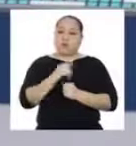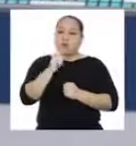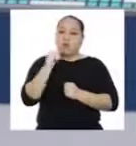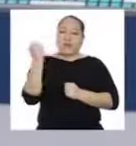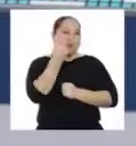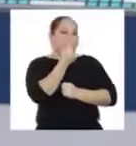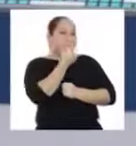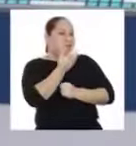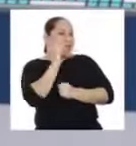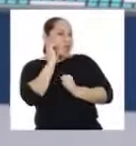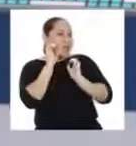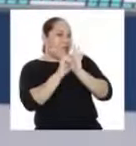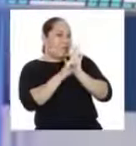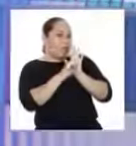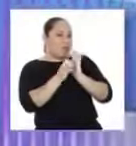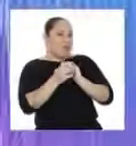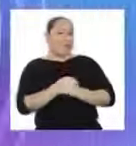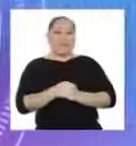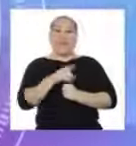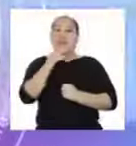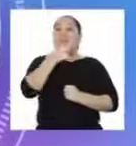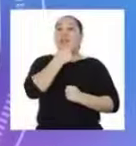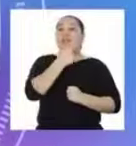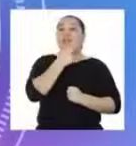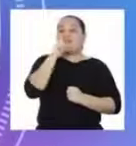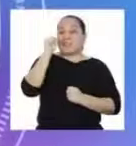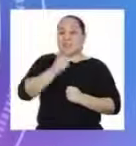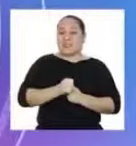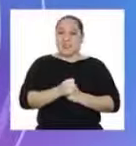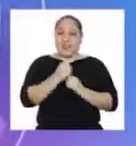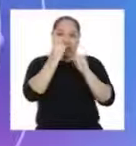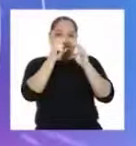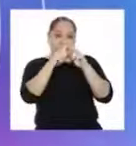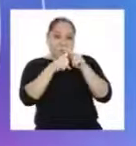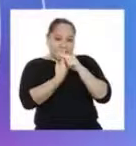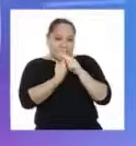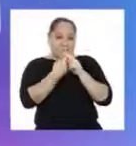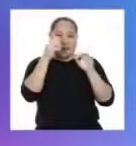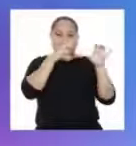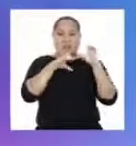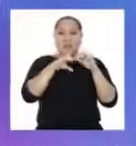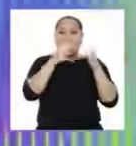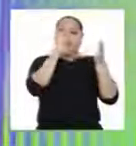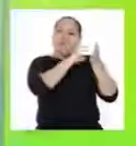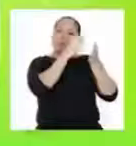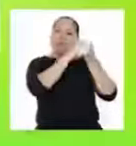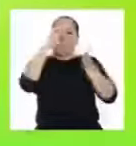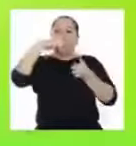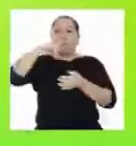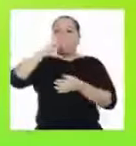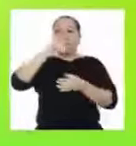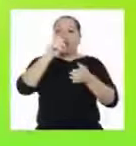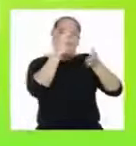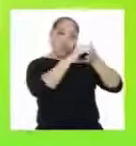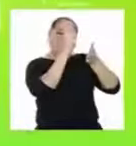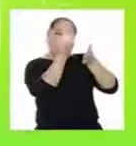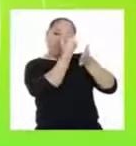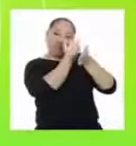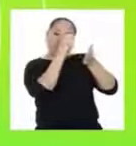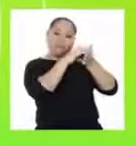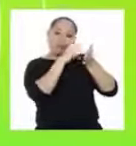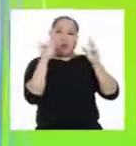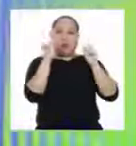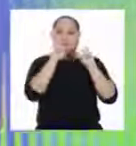¿Un ícono como este? ¡Me gusta! Entonces empecemos a hacer nuestro pictograma. Le